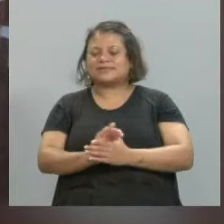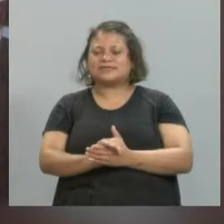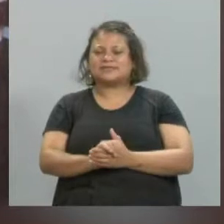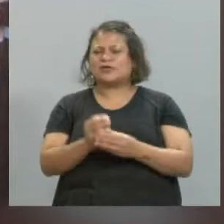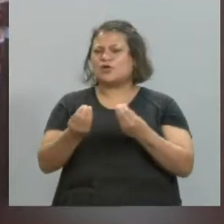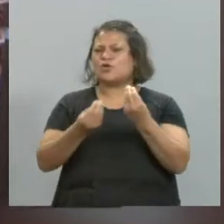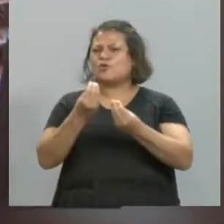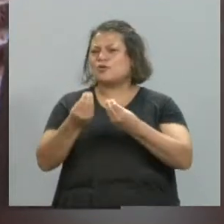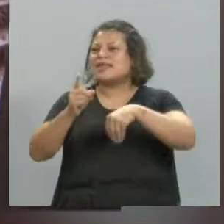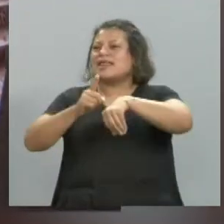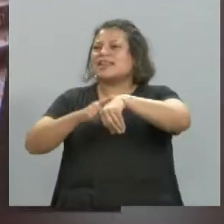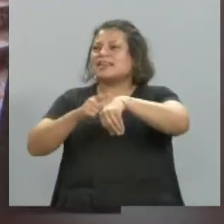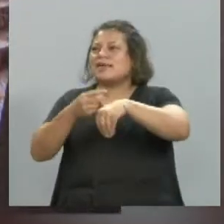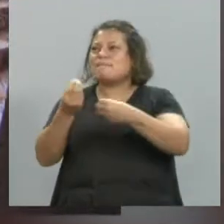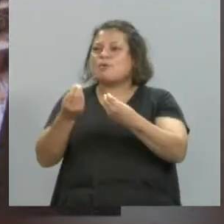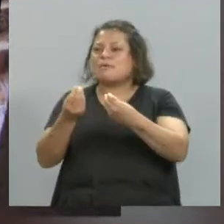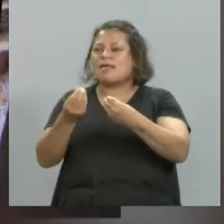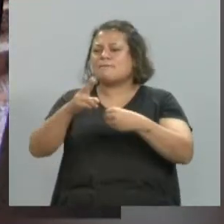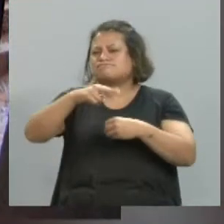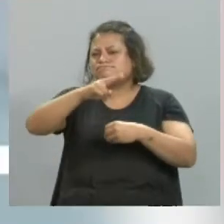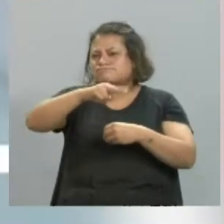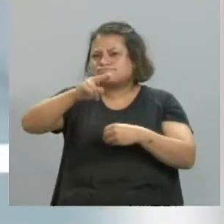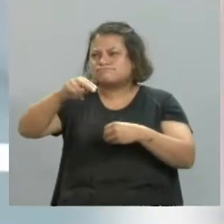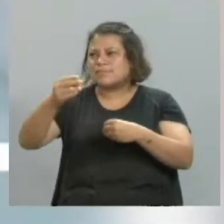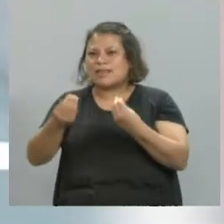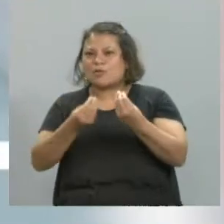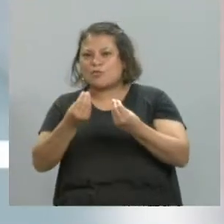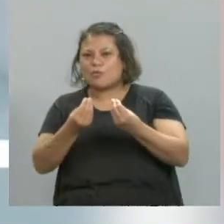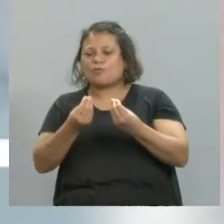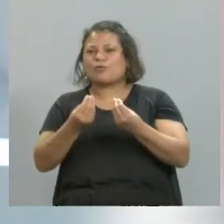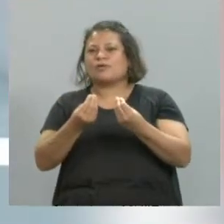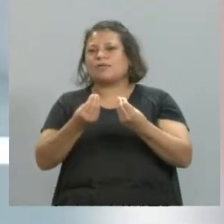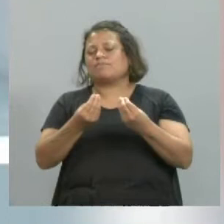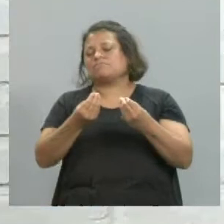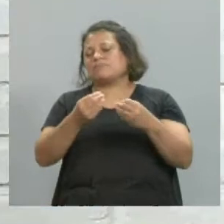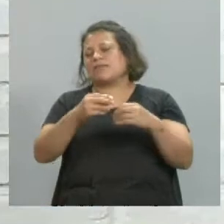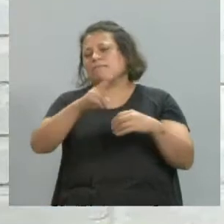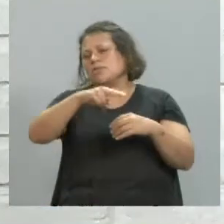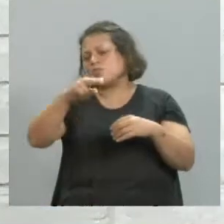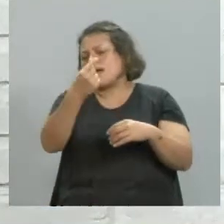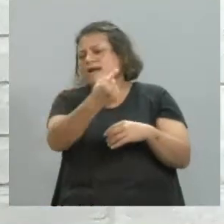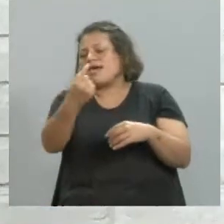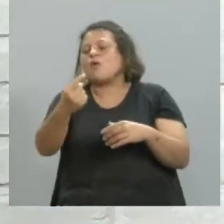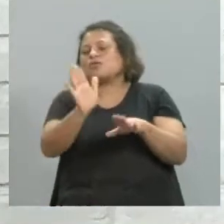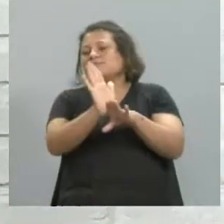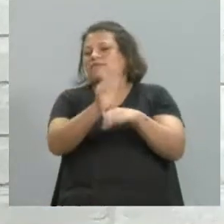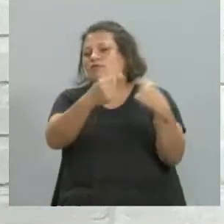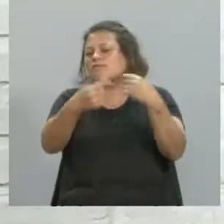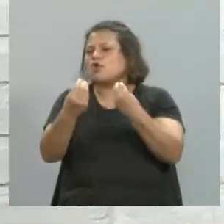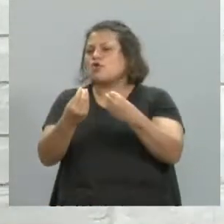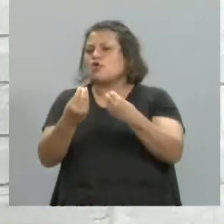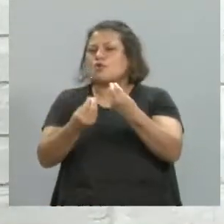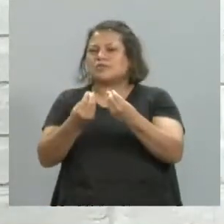esto del tiempo tuyo para realizar una obra, más allá que tiene distintas connotaciones, significados? ¿Cómo es el paso